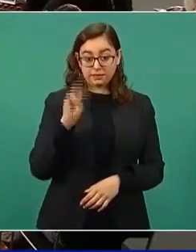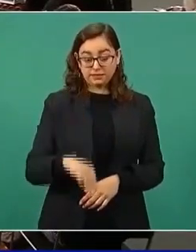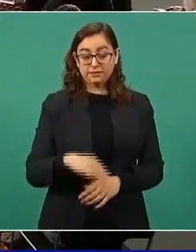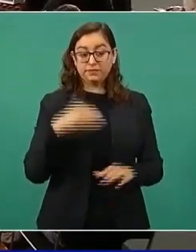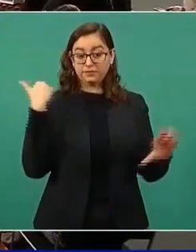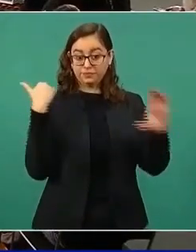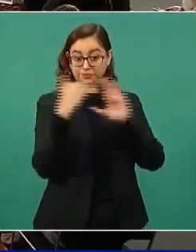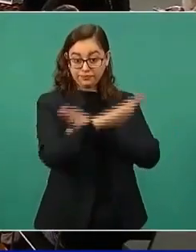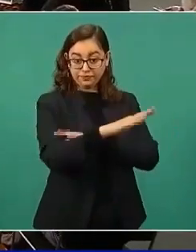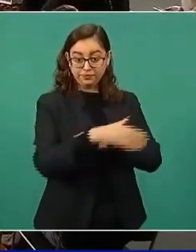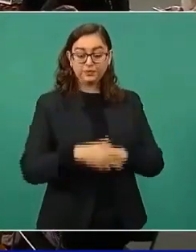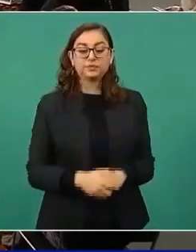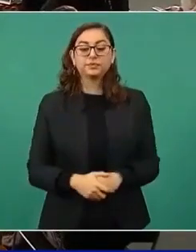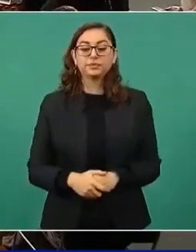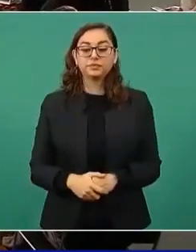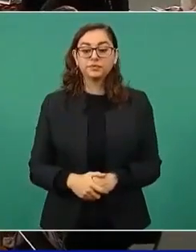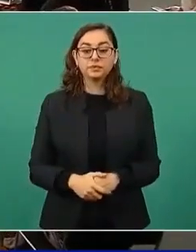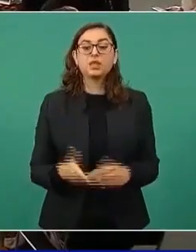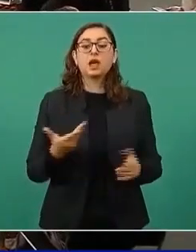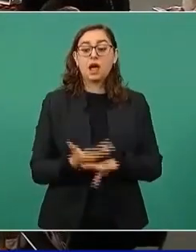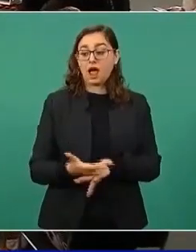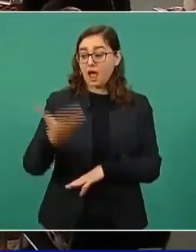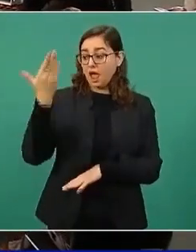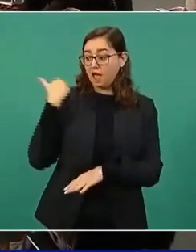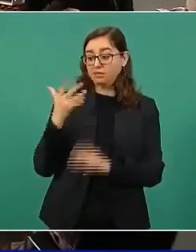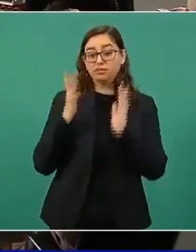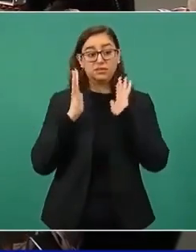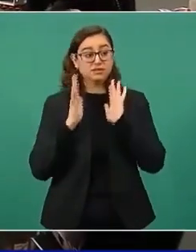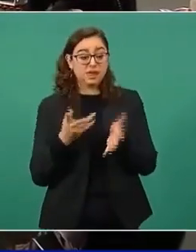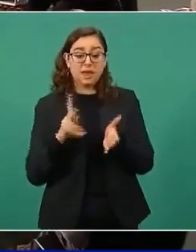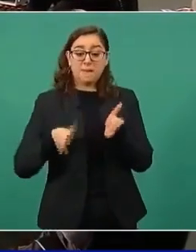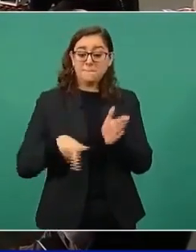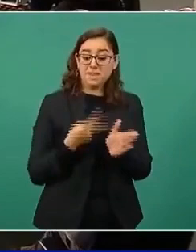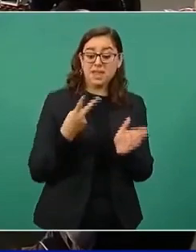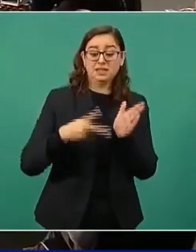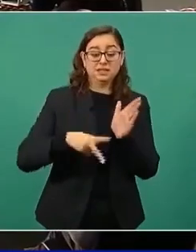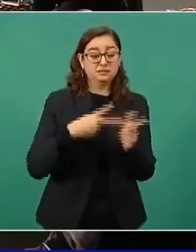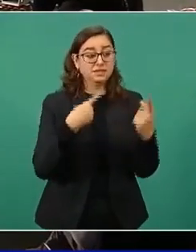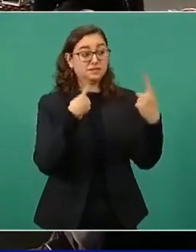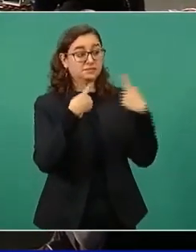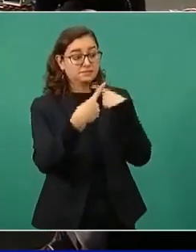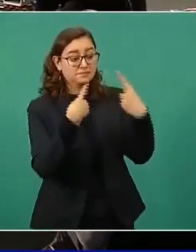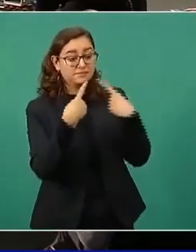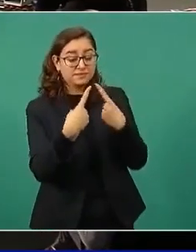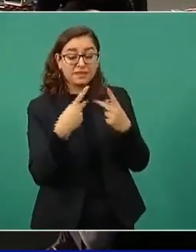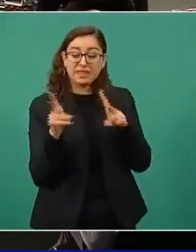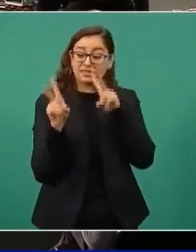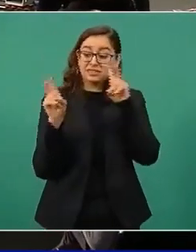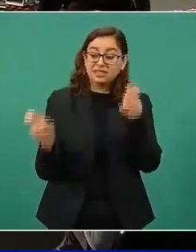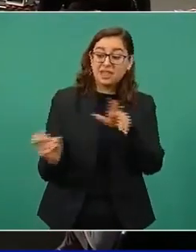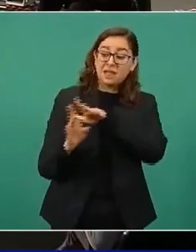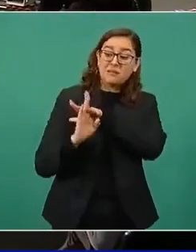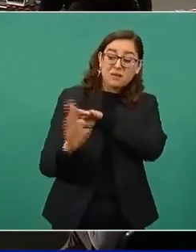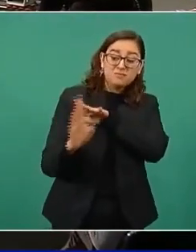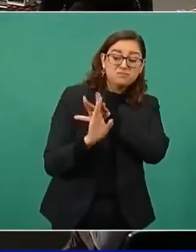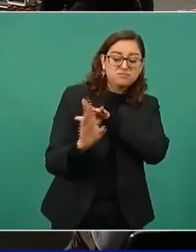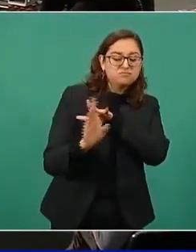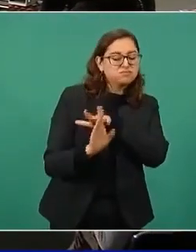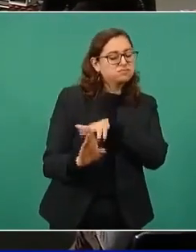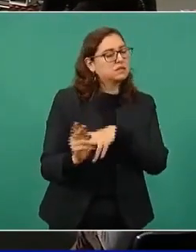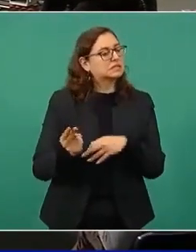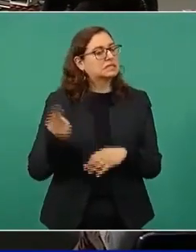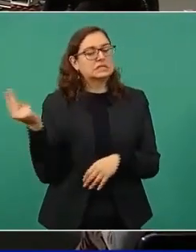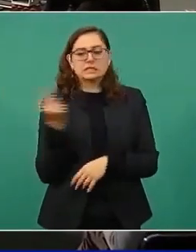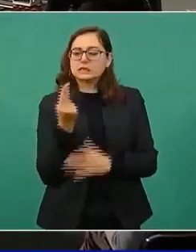Como lo hemos comentado en otras ocasiones, el fenómeno migratorio requiere de un tratamiento del todo